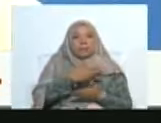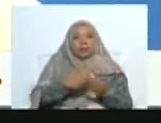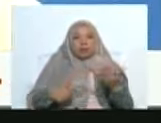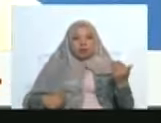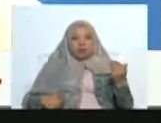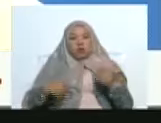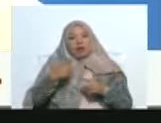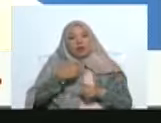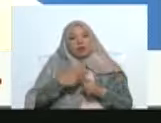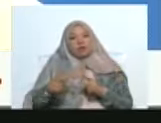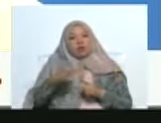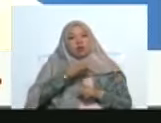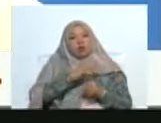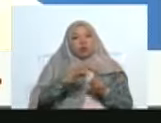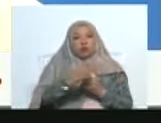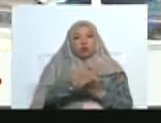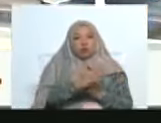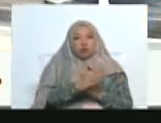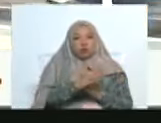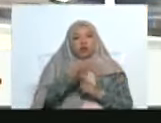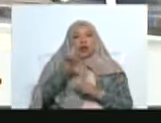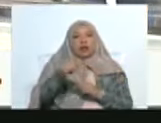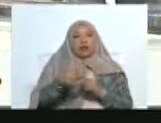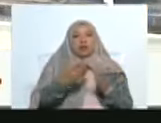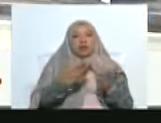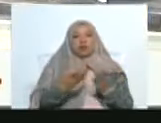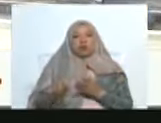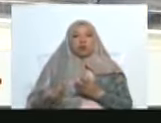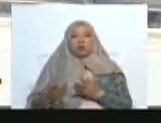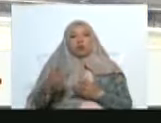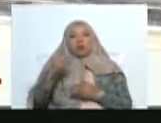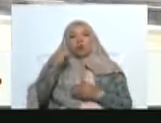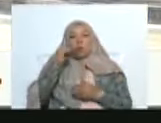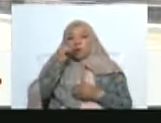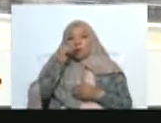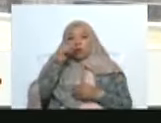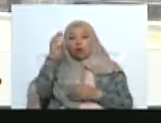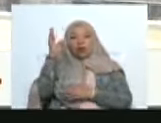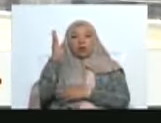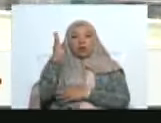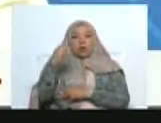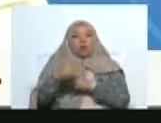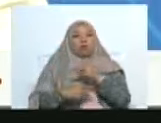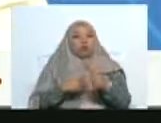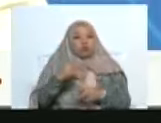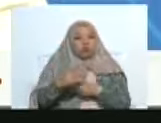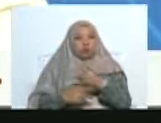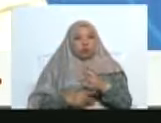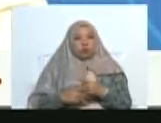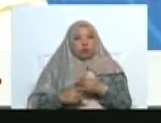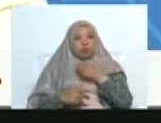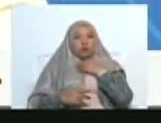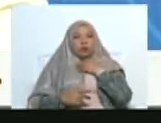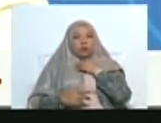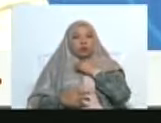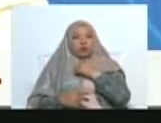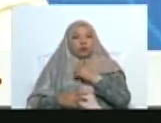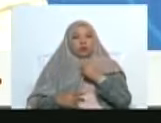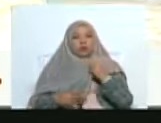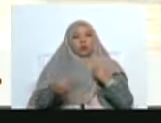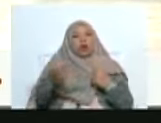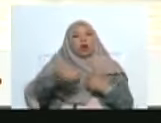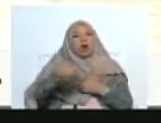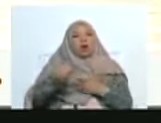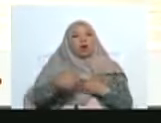Diversidad Cultural, también quiero dar la bienvenida a Marco Sarmiento, cantautor larense, ya vamos a contar qué es lo que ha ocurrido en el día de hoy.